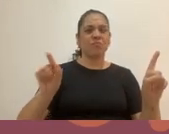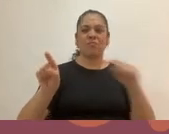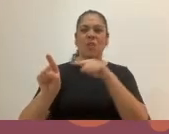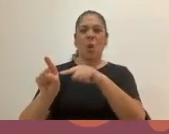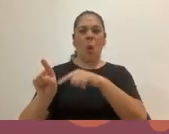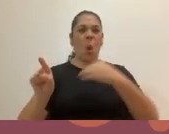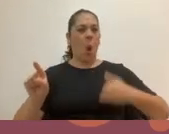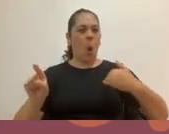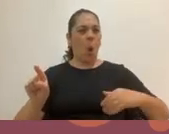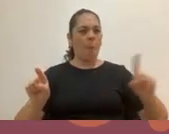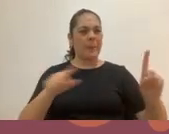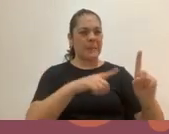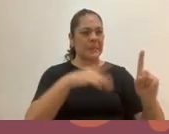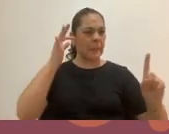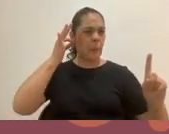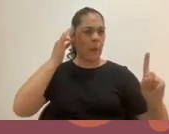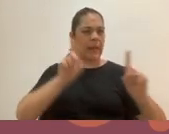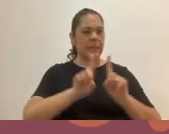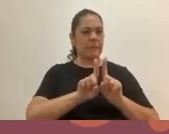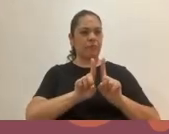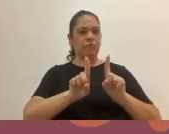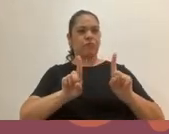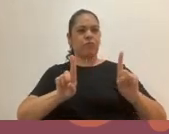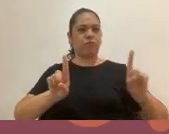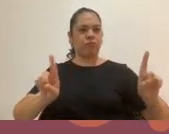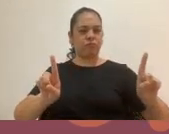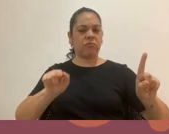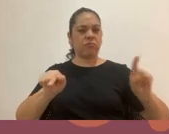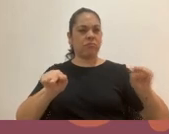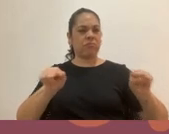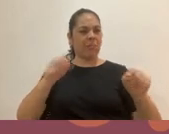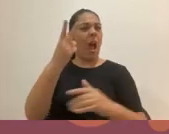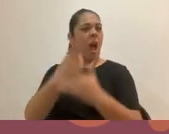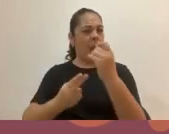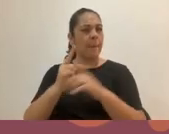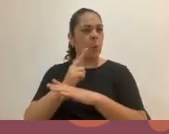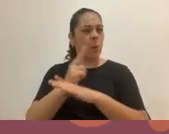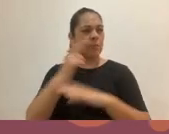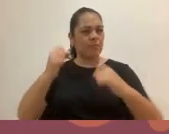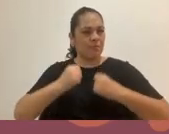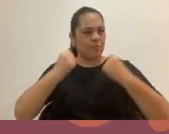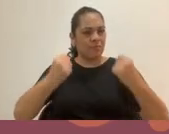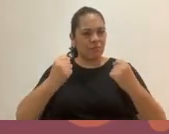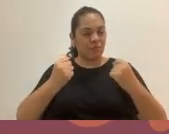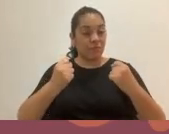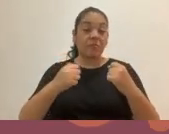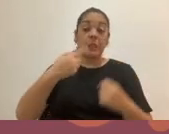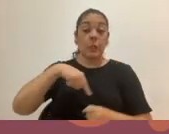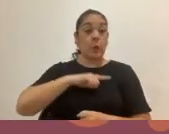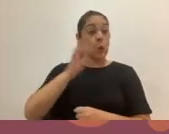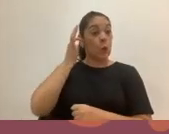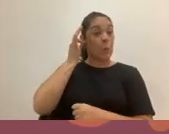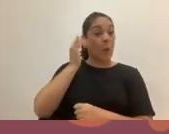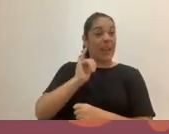uno haciendo uso de su poder. Y lamentablemente, como hemos sido históricamente el sexo débil, somos quienes